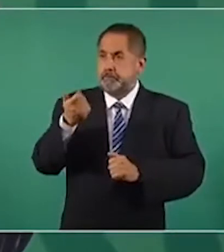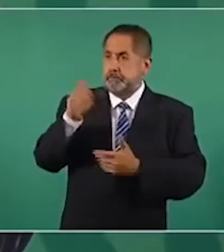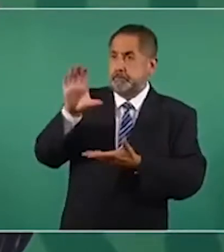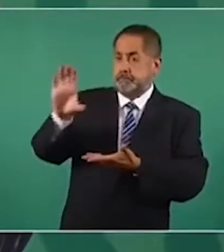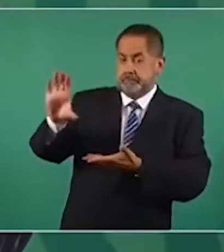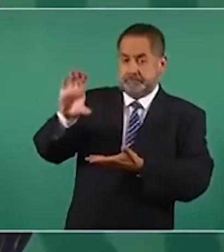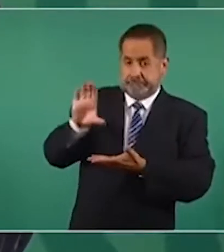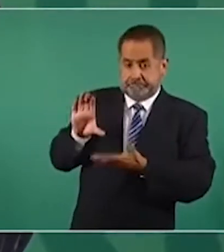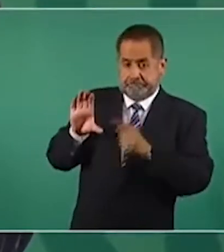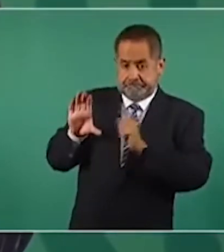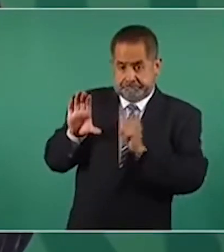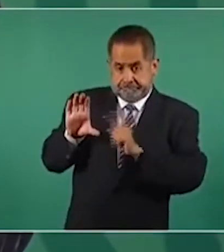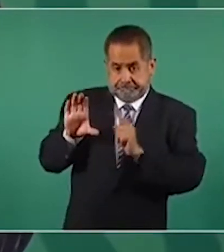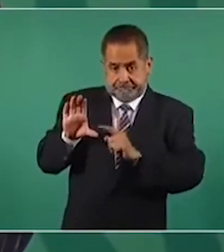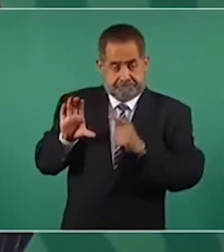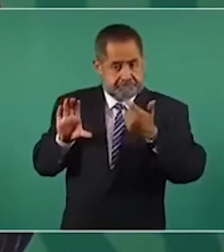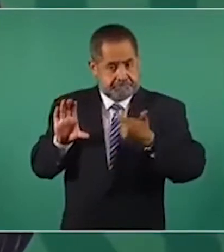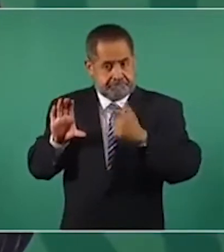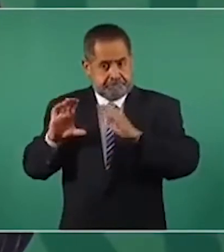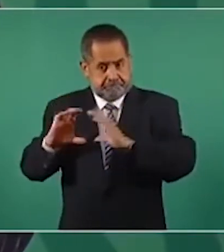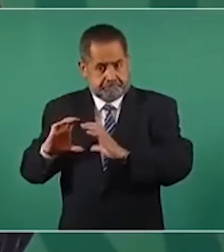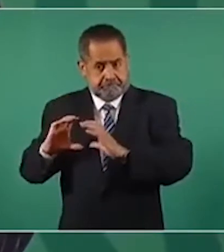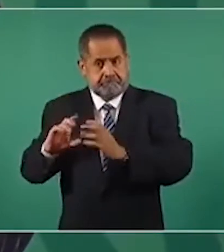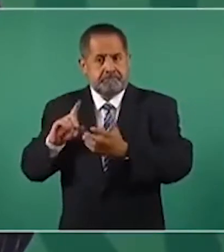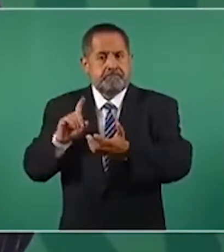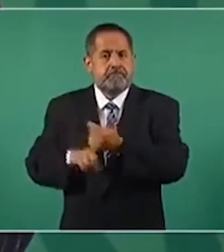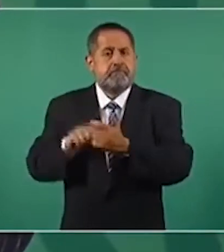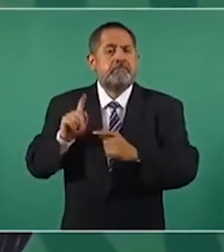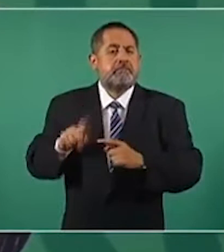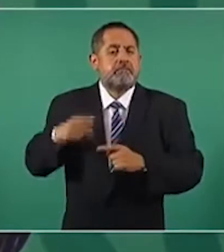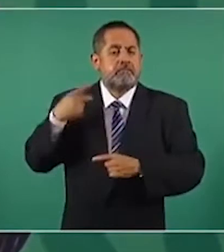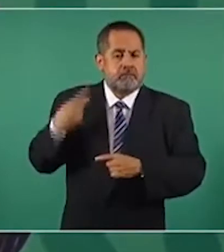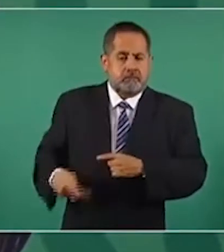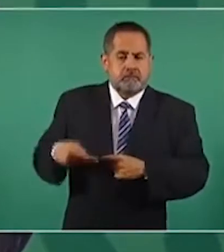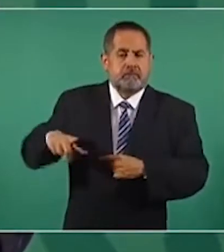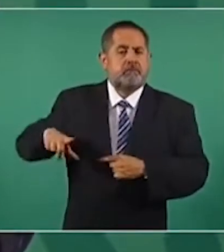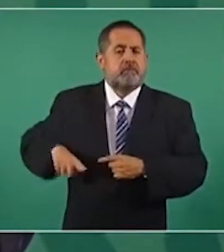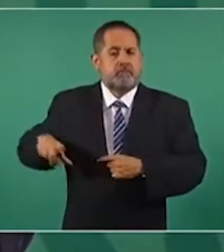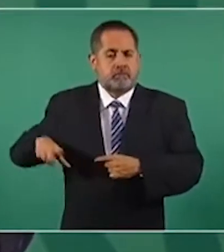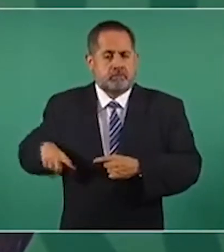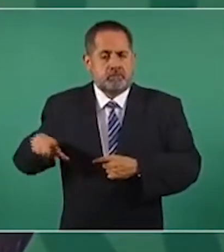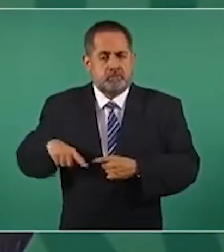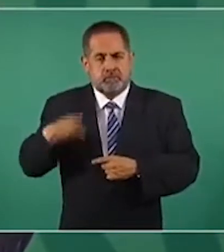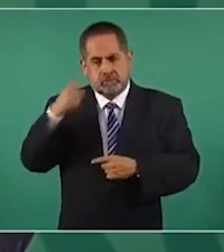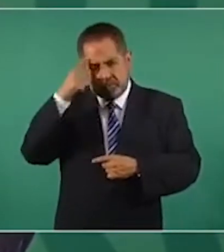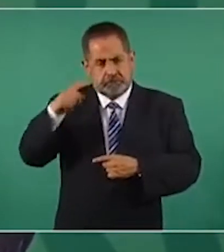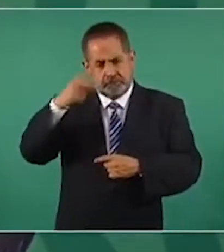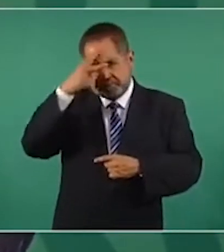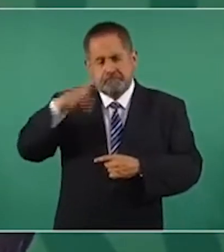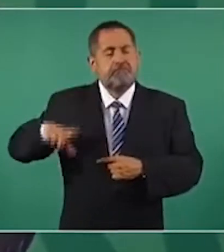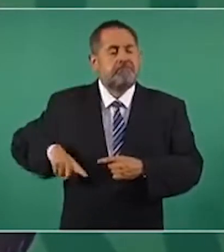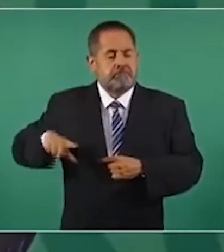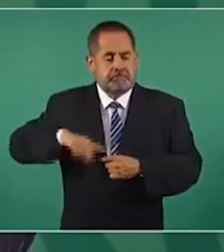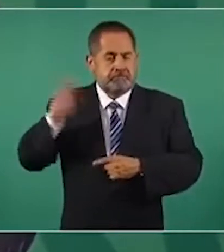Son fondos que le corresponden al gobierno de México.